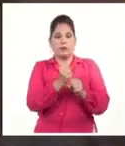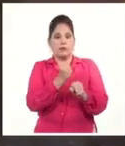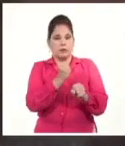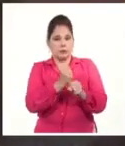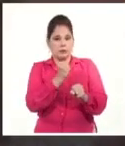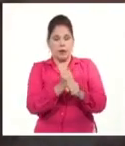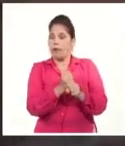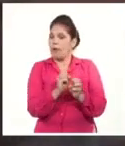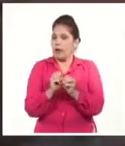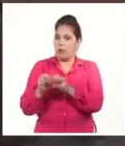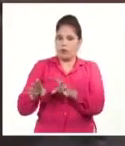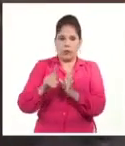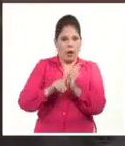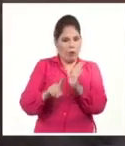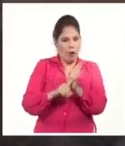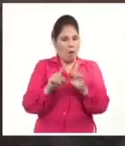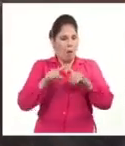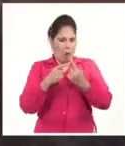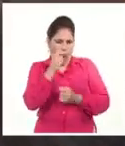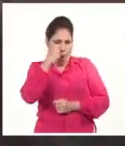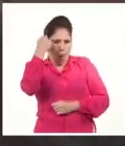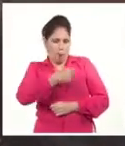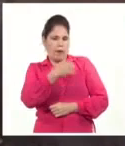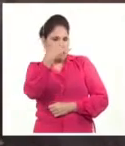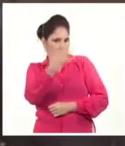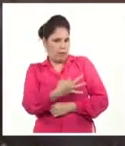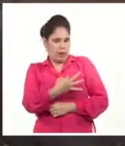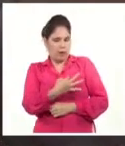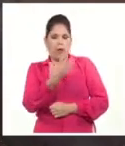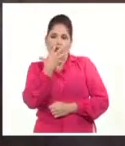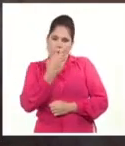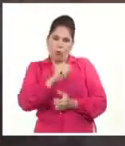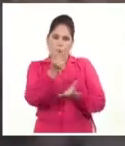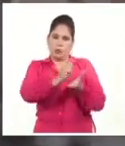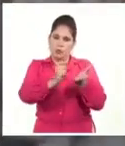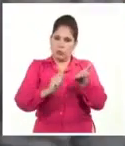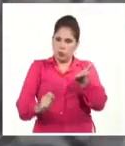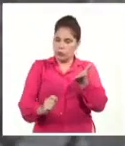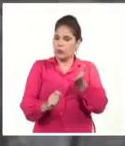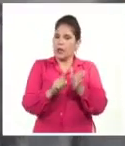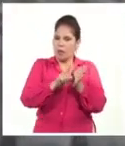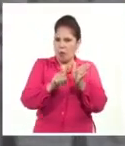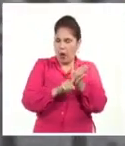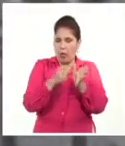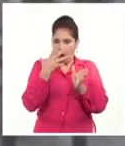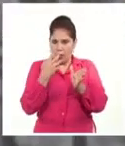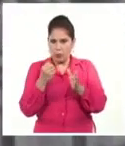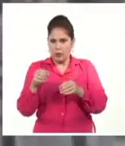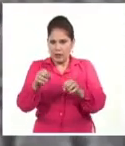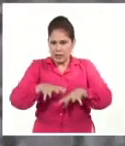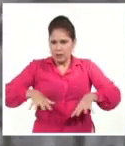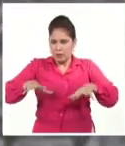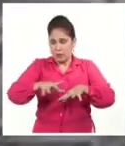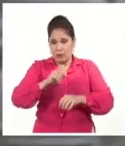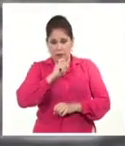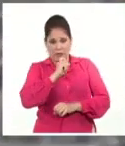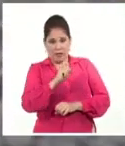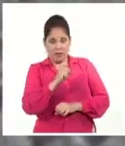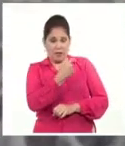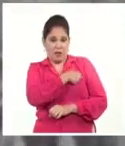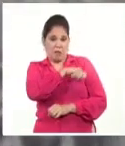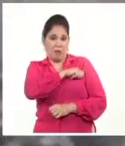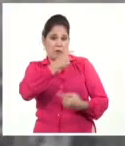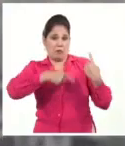decidió renunciar a ello porque un hombre verdaderamente digno no podía ejercer con decoro en medio de una situación política tan